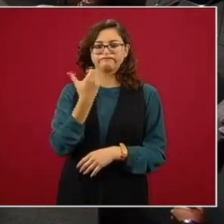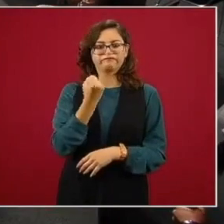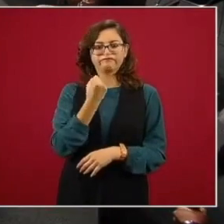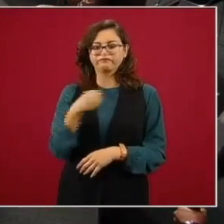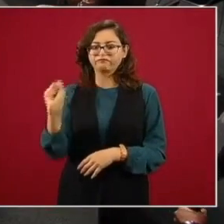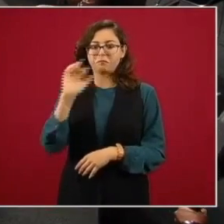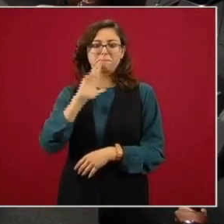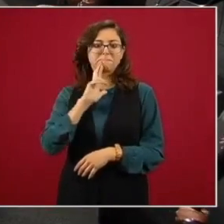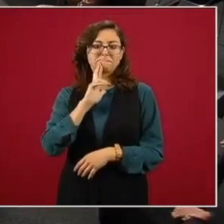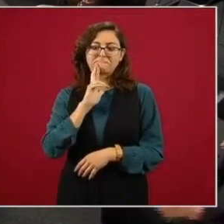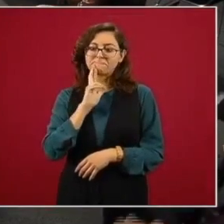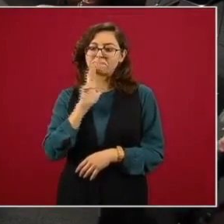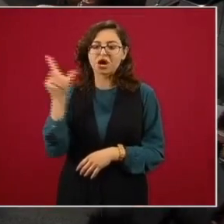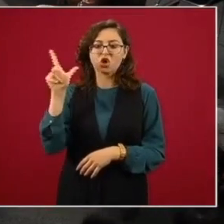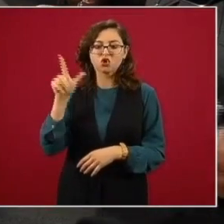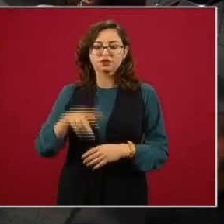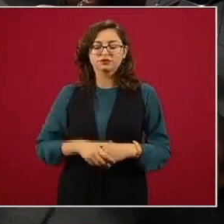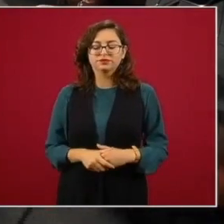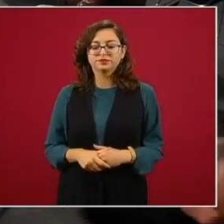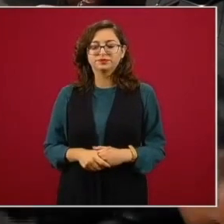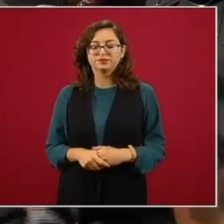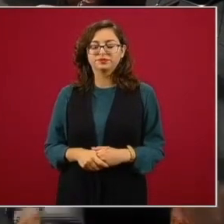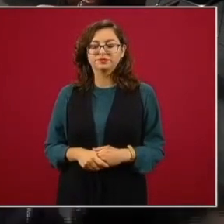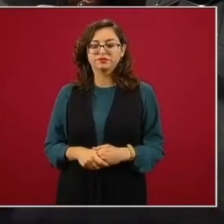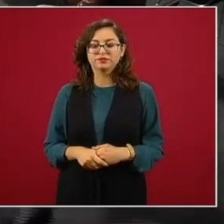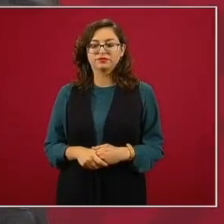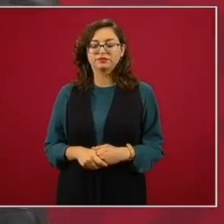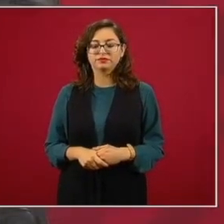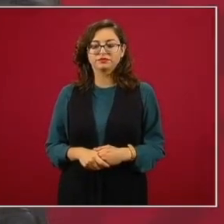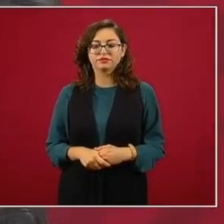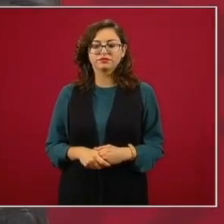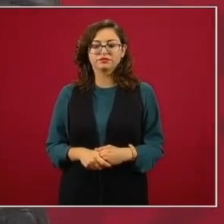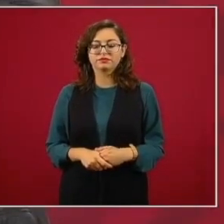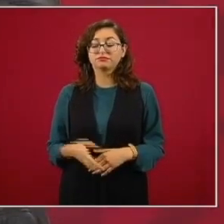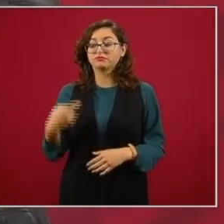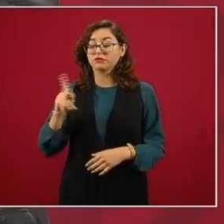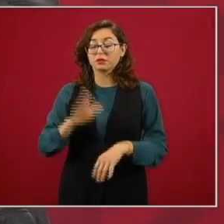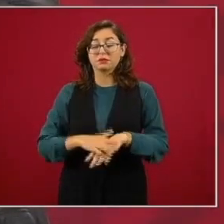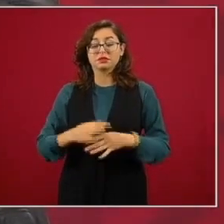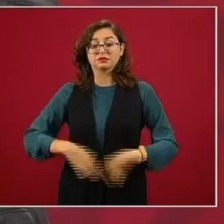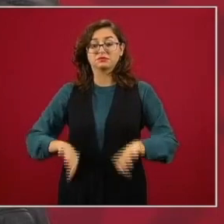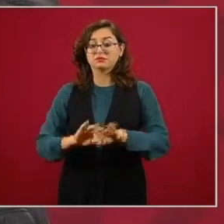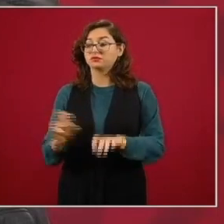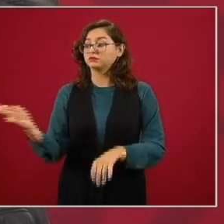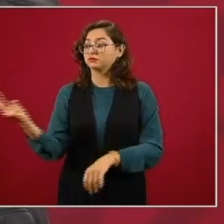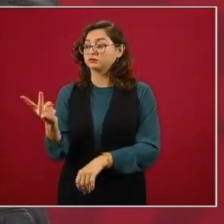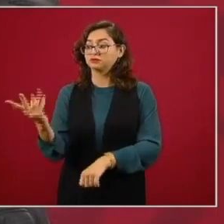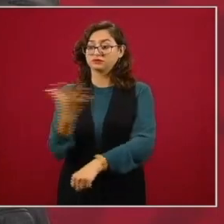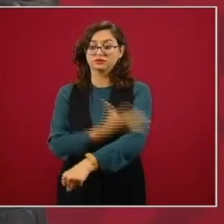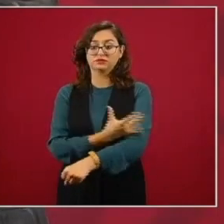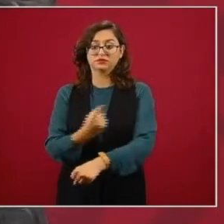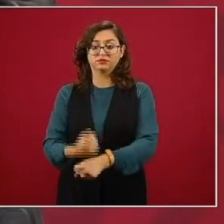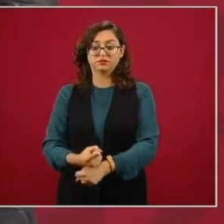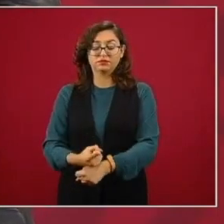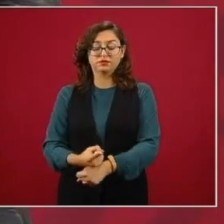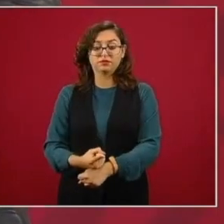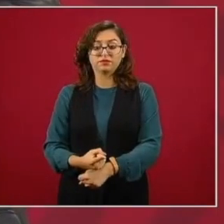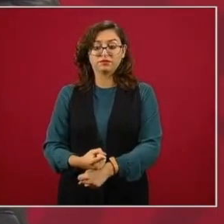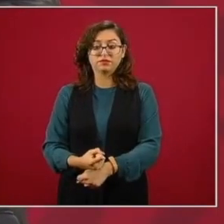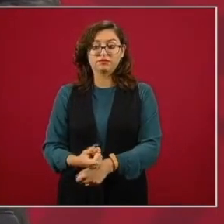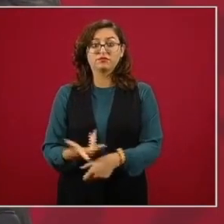y este pero no sólo eso los considero honestos o porque